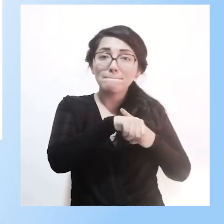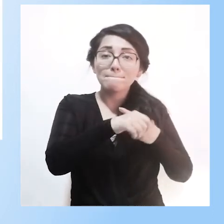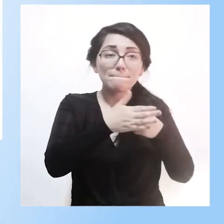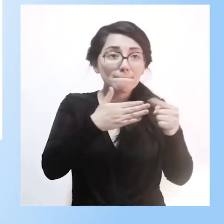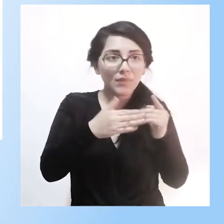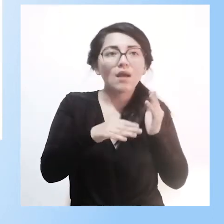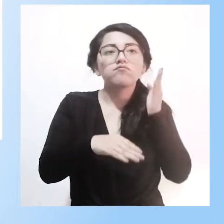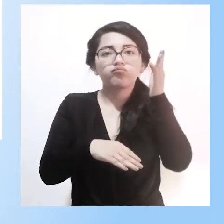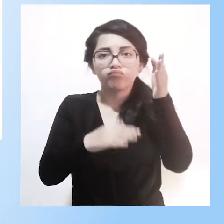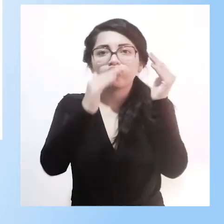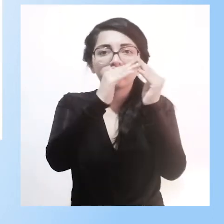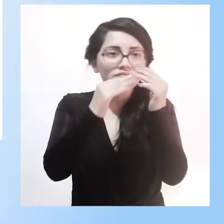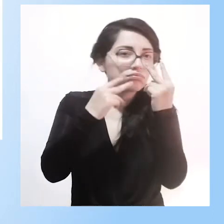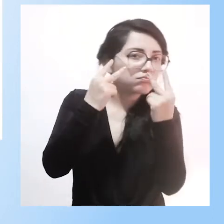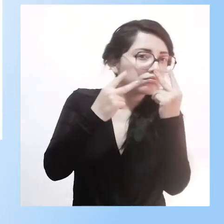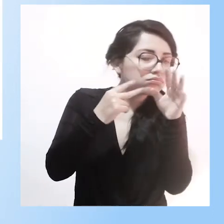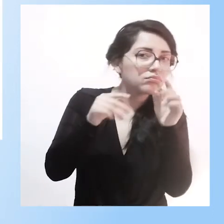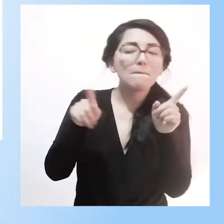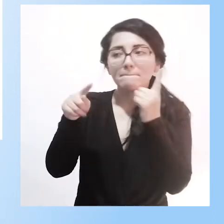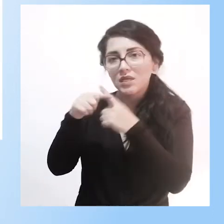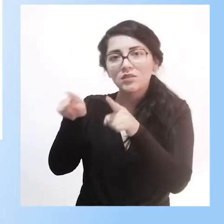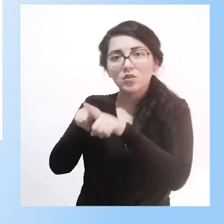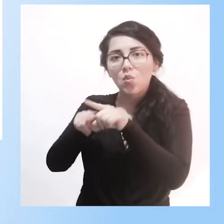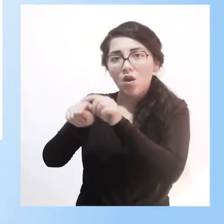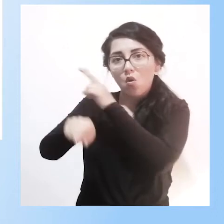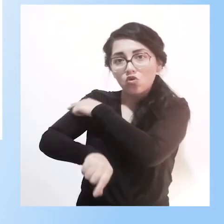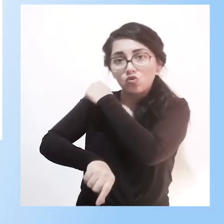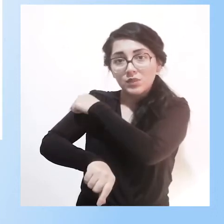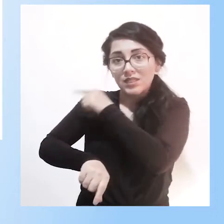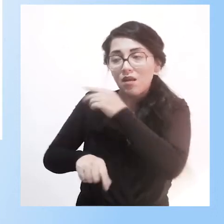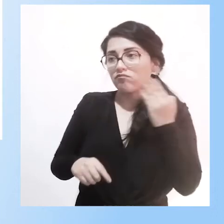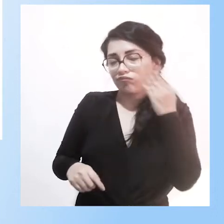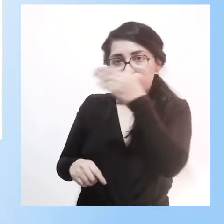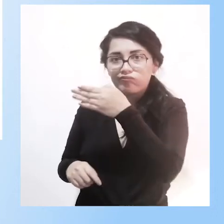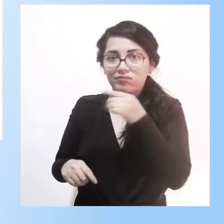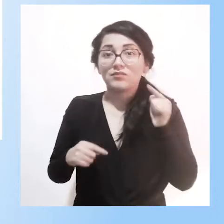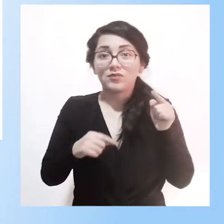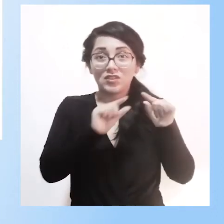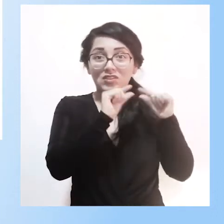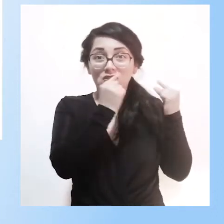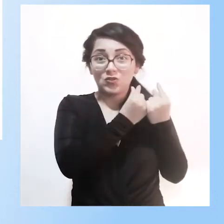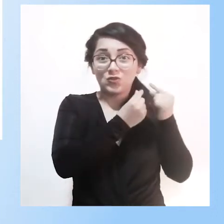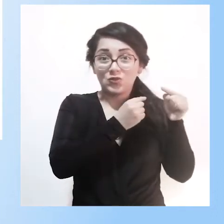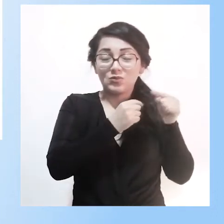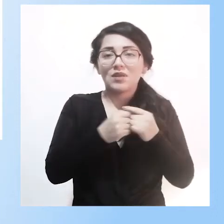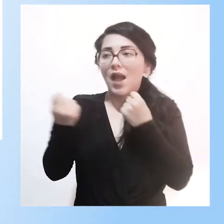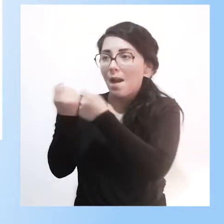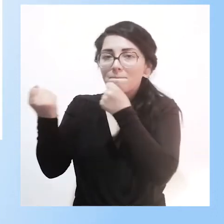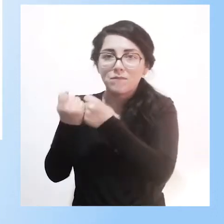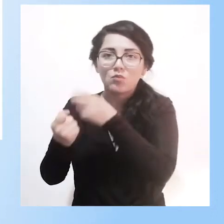de igual manera a los establecimientos de salud para apoyar tanto a los docentes así como a los estudiantes o las familias.